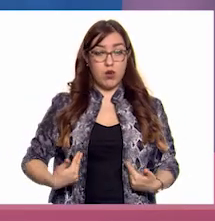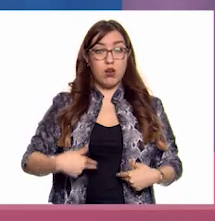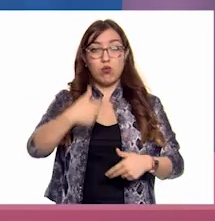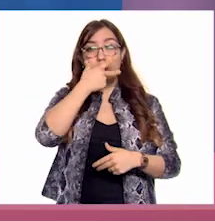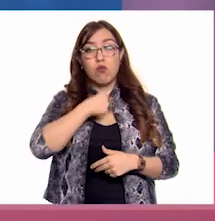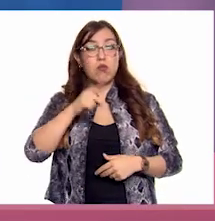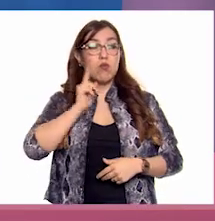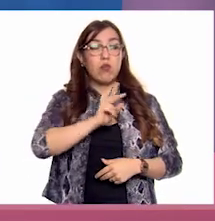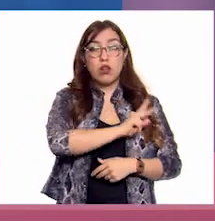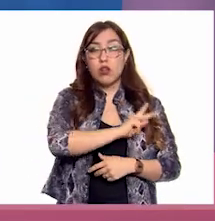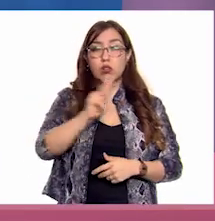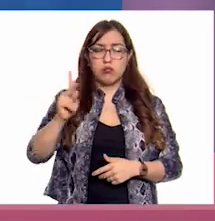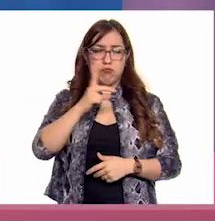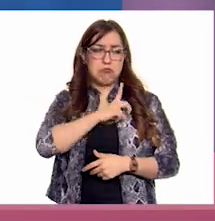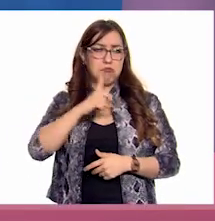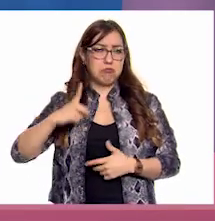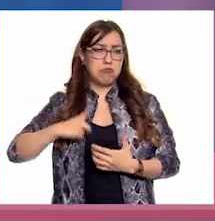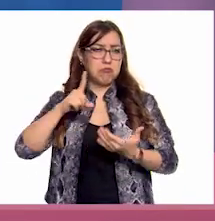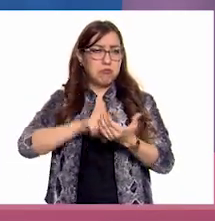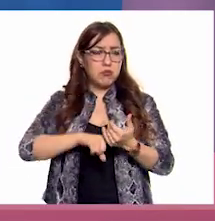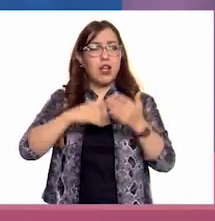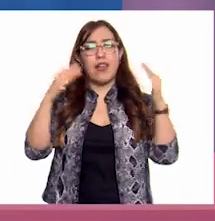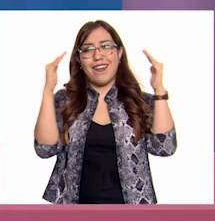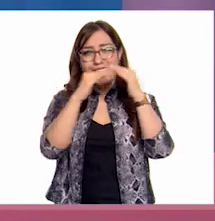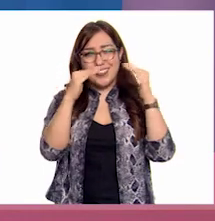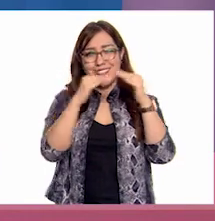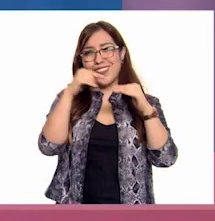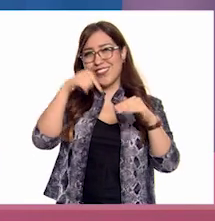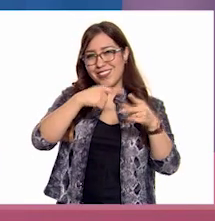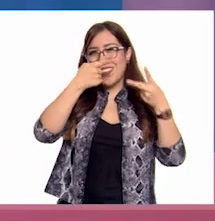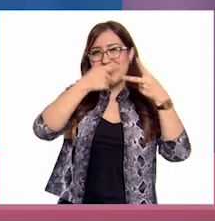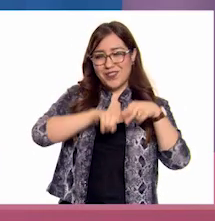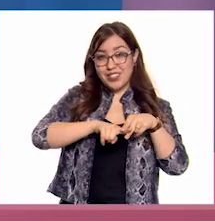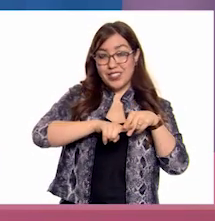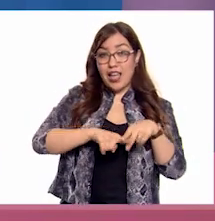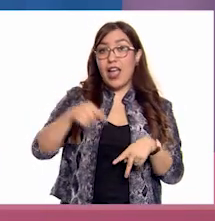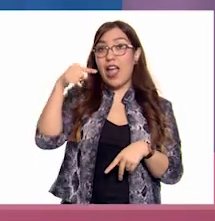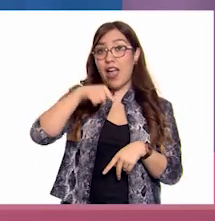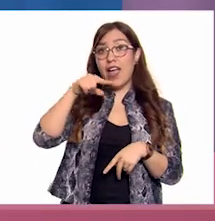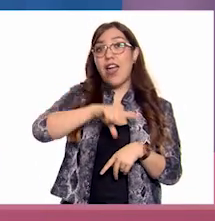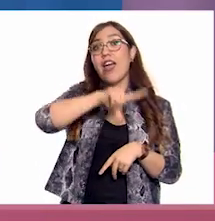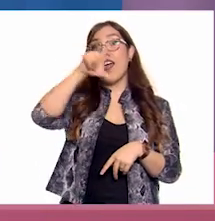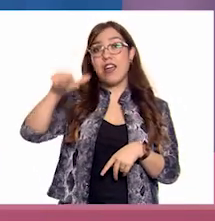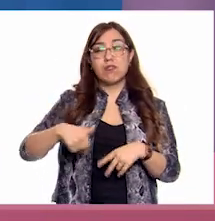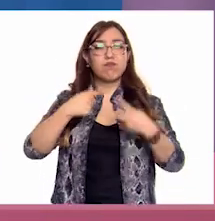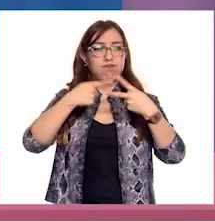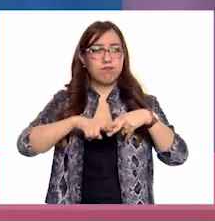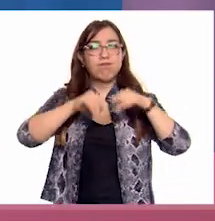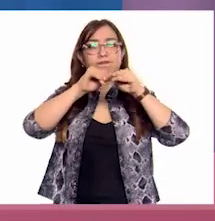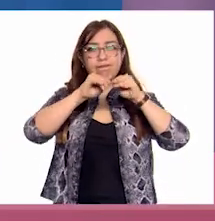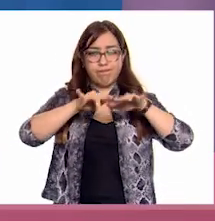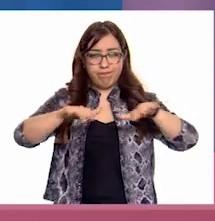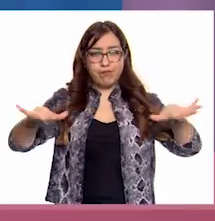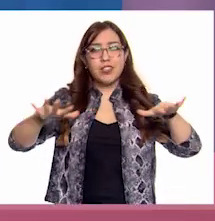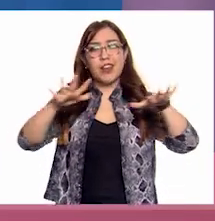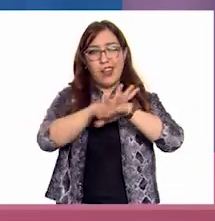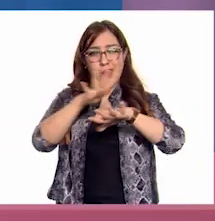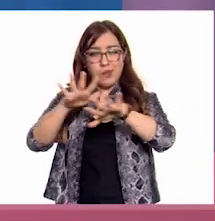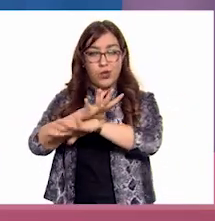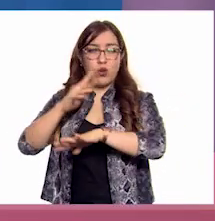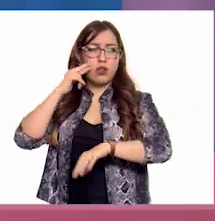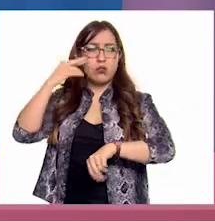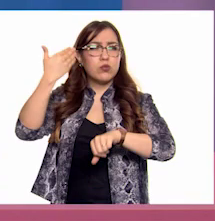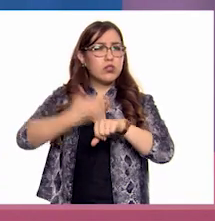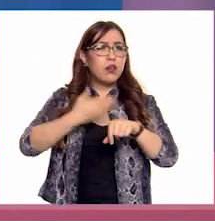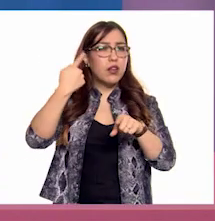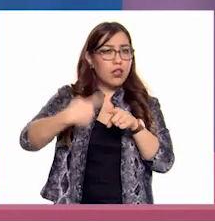decir, en nuestras propias casas, porque de esa manera todas y todos somos parte del cambio. Es responsabilidad de